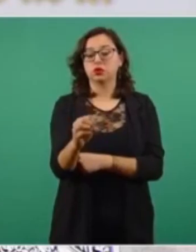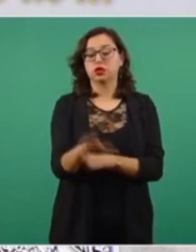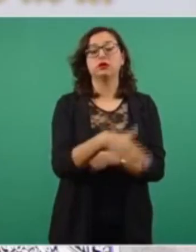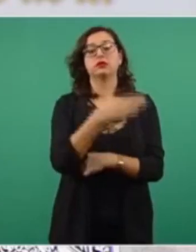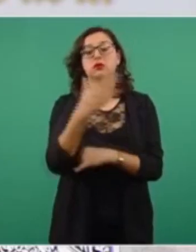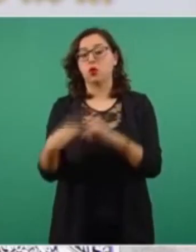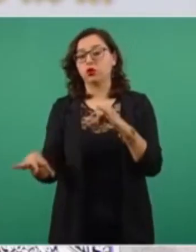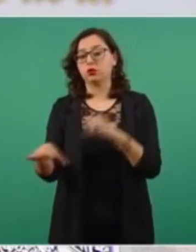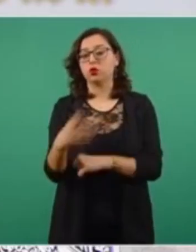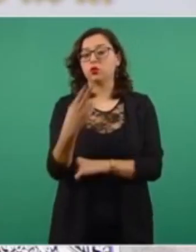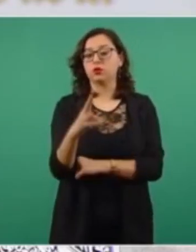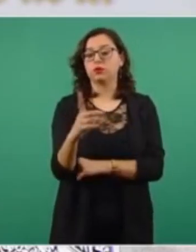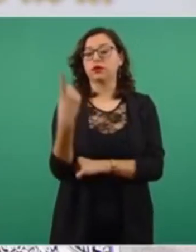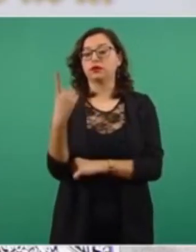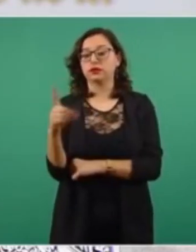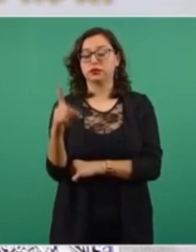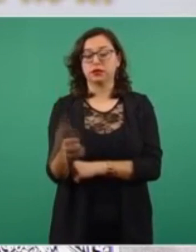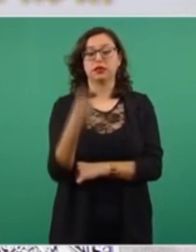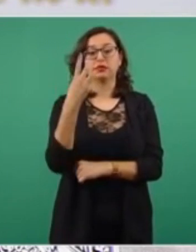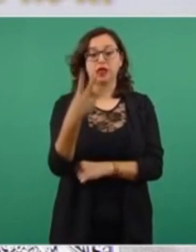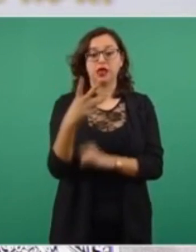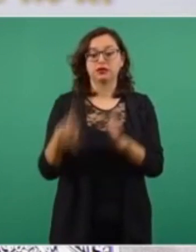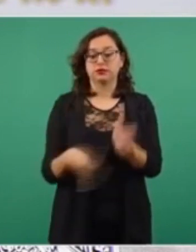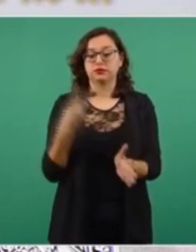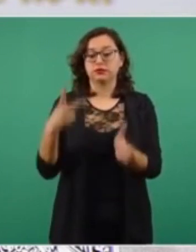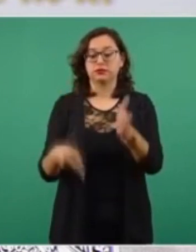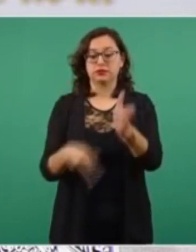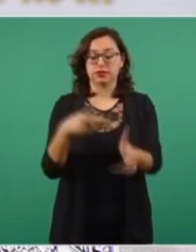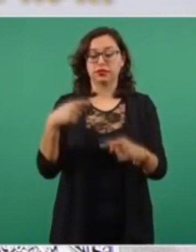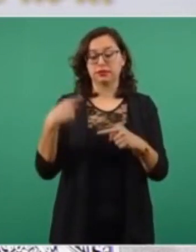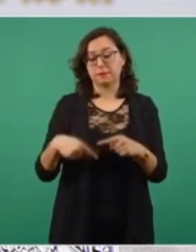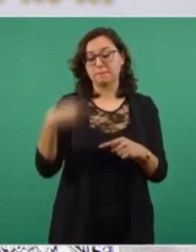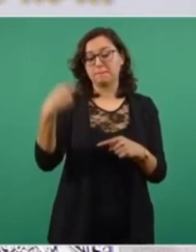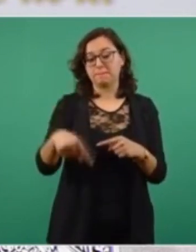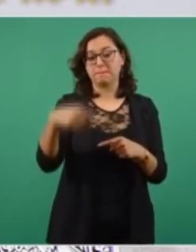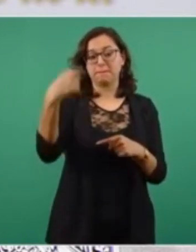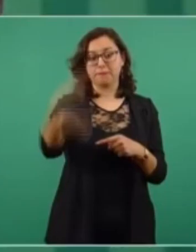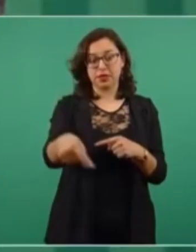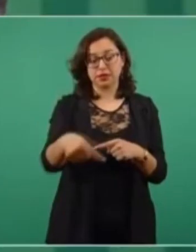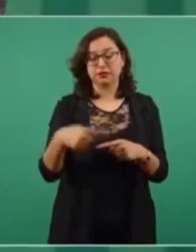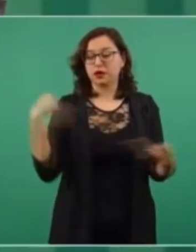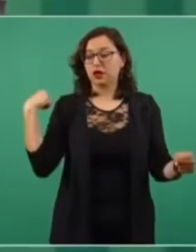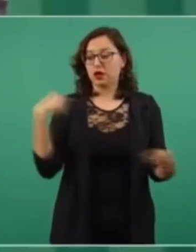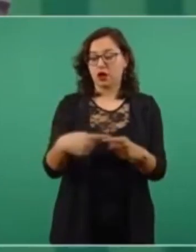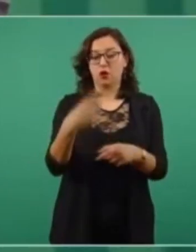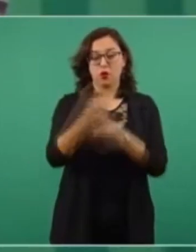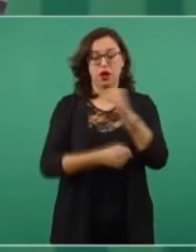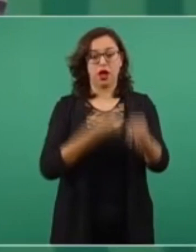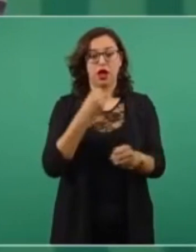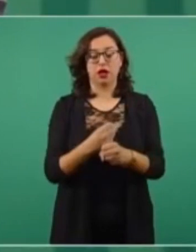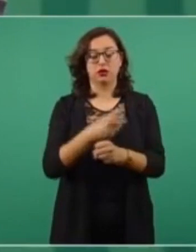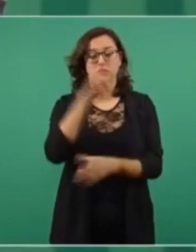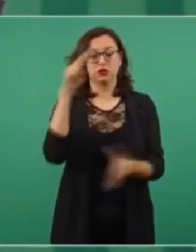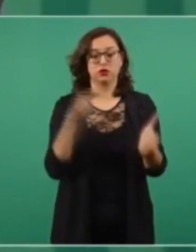-diciembre, son tres bimestres que nos faltan para el año y ya van